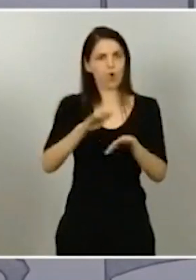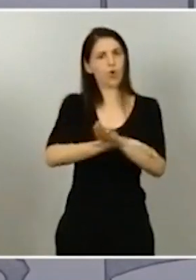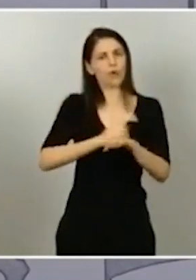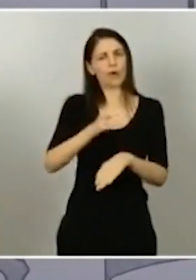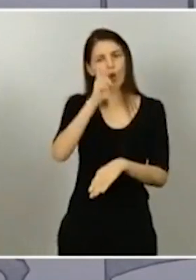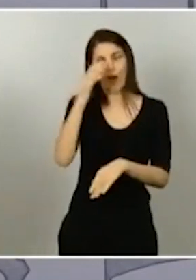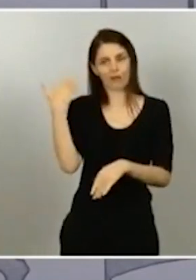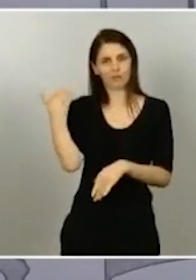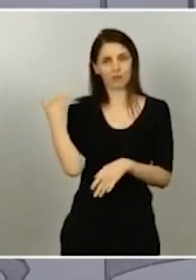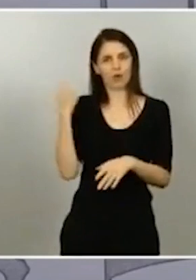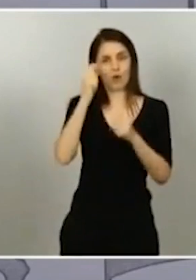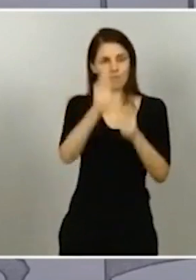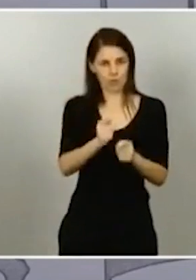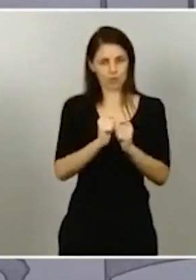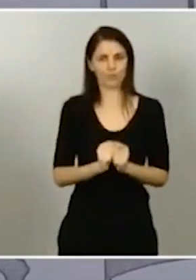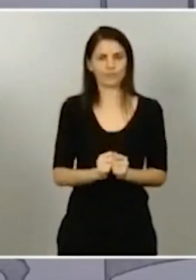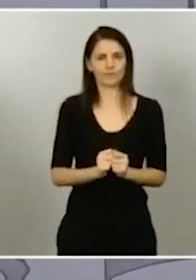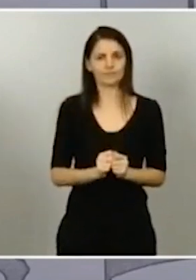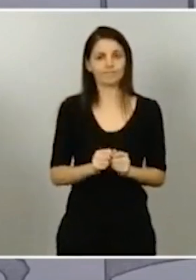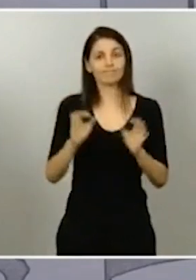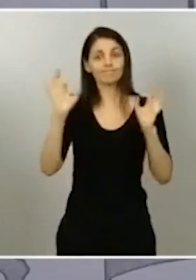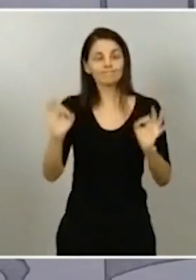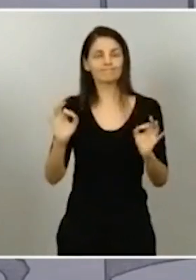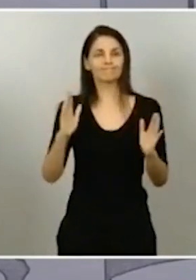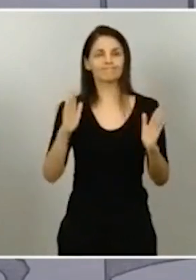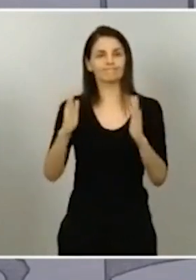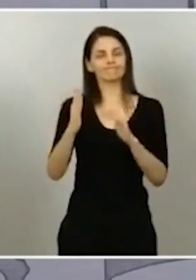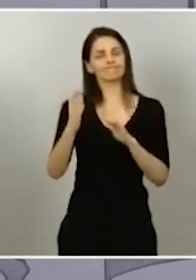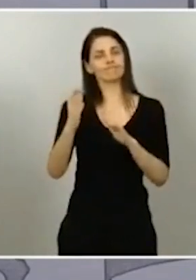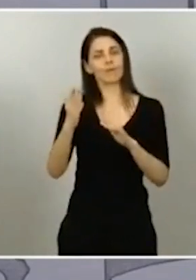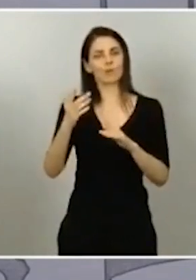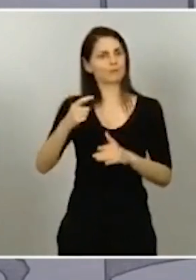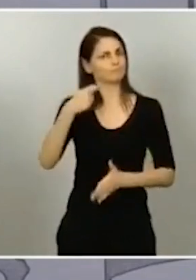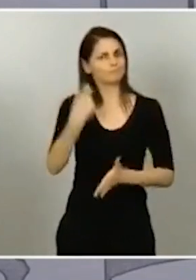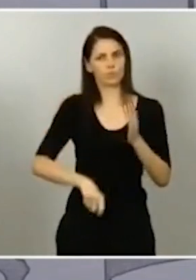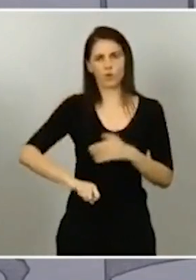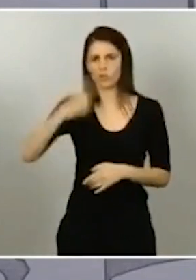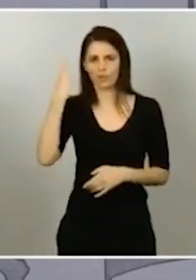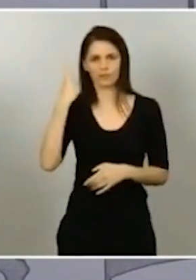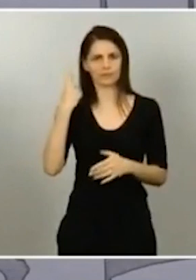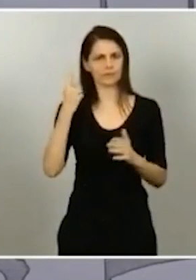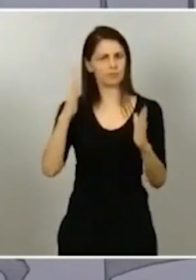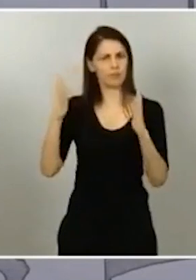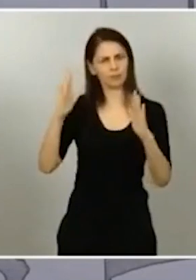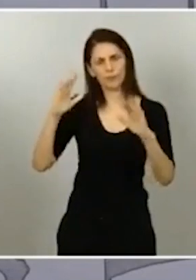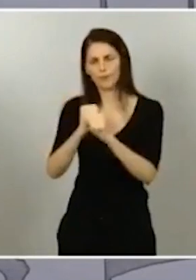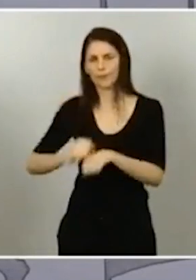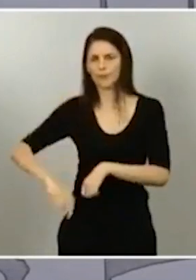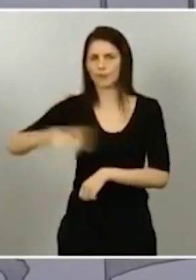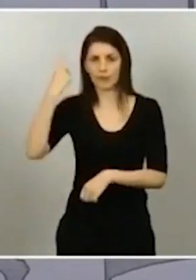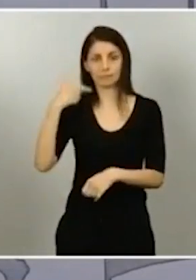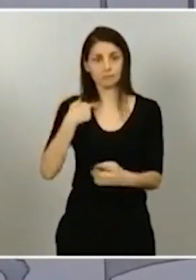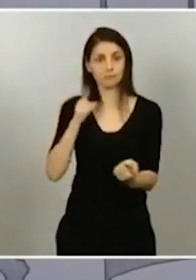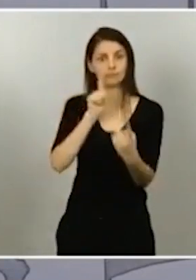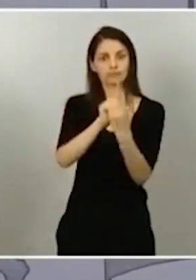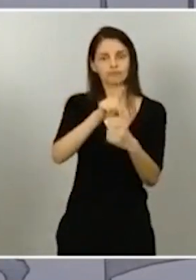al doctor Simón en las horas más extremas, en los momentos más oscuros y siempre le he visto igual, como le han visto a